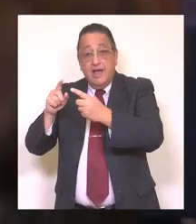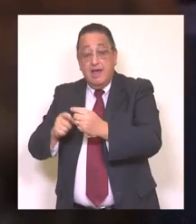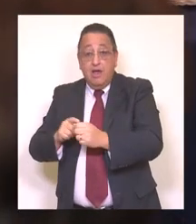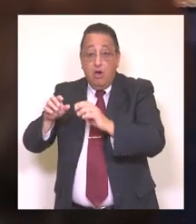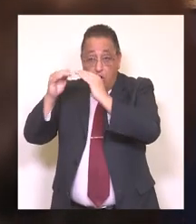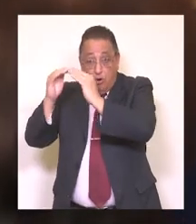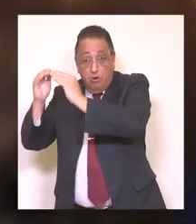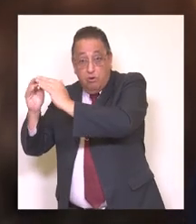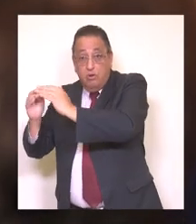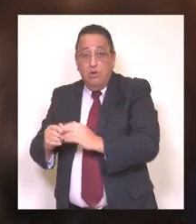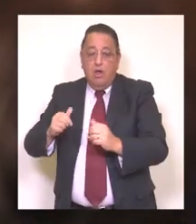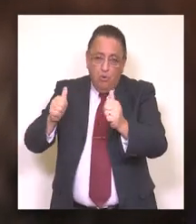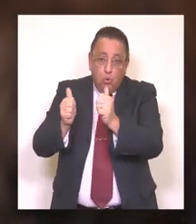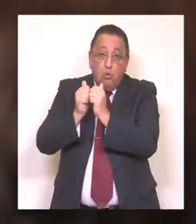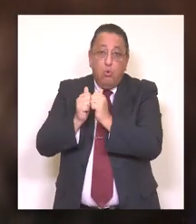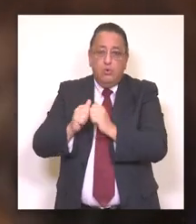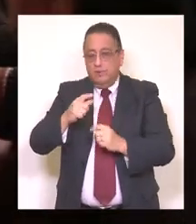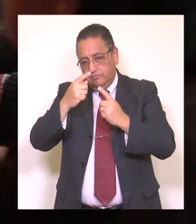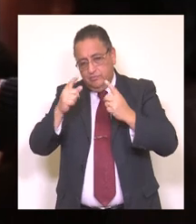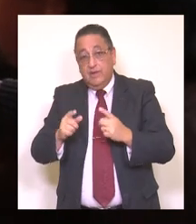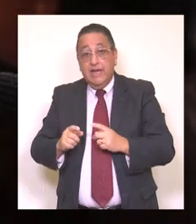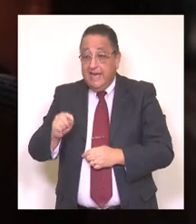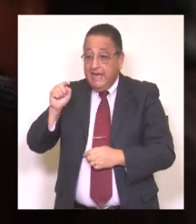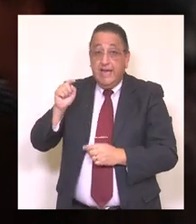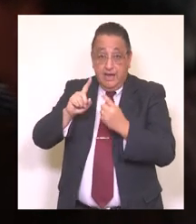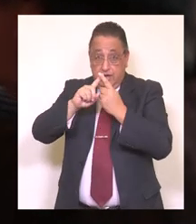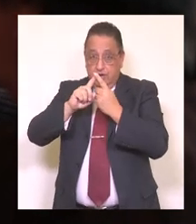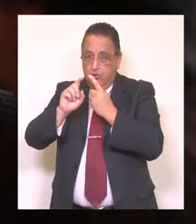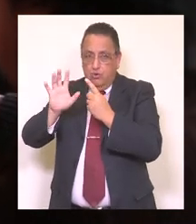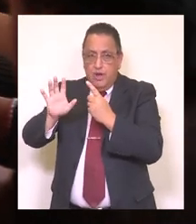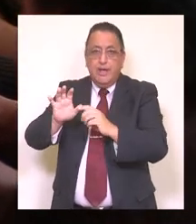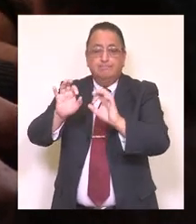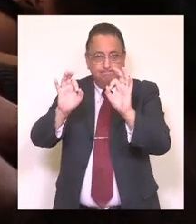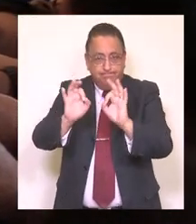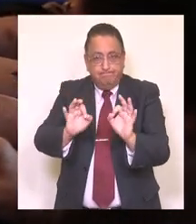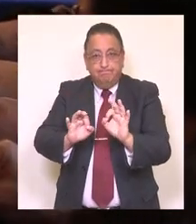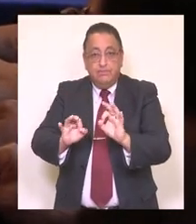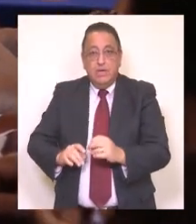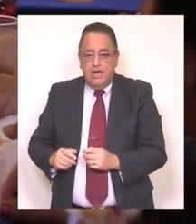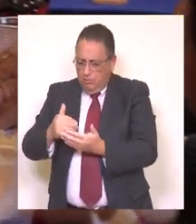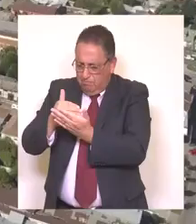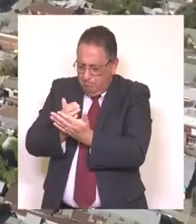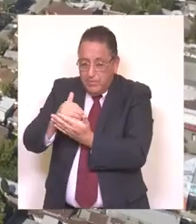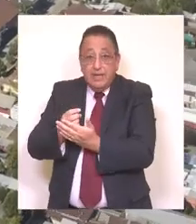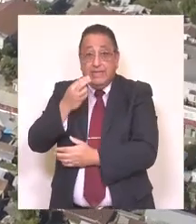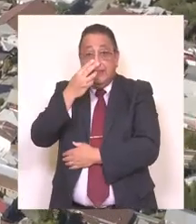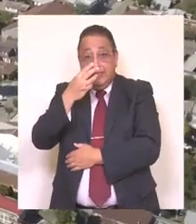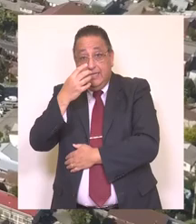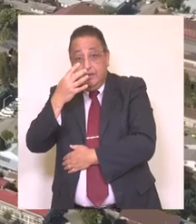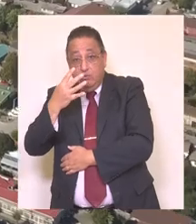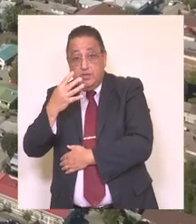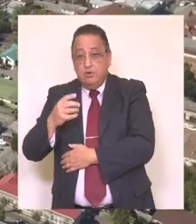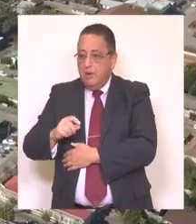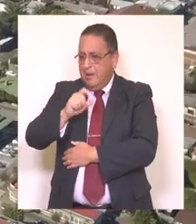Vínculo, como el programa Habitabilidad. Y me quiero detener en este porque a través de este programa logramos entregar 34 soluciones